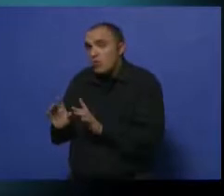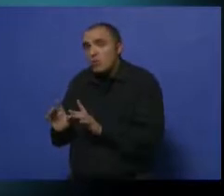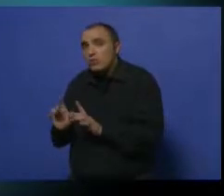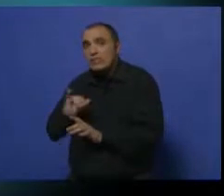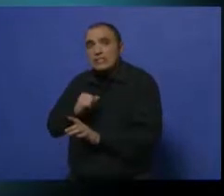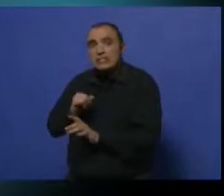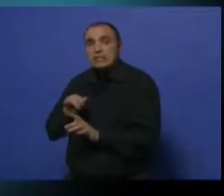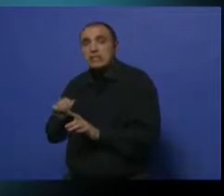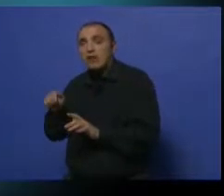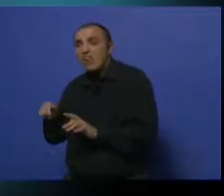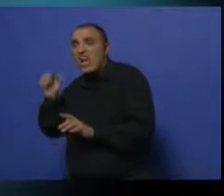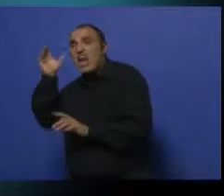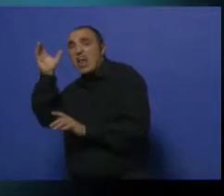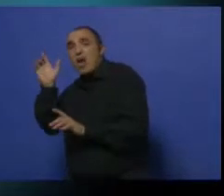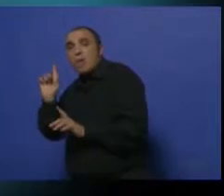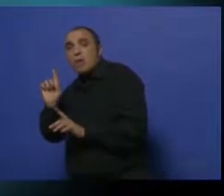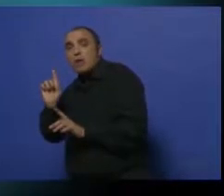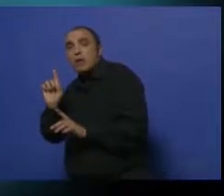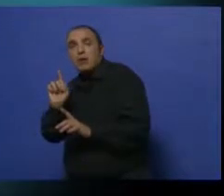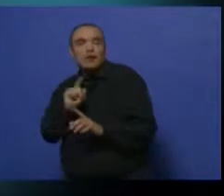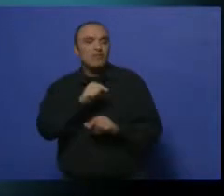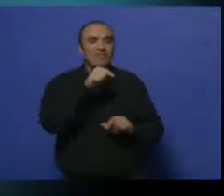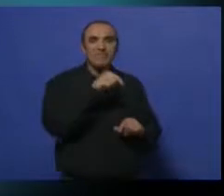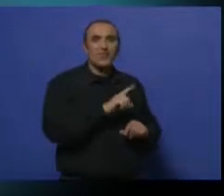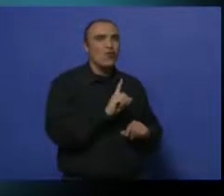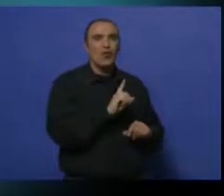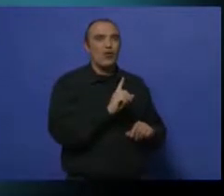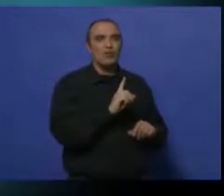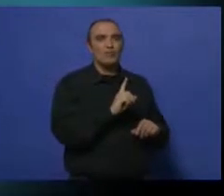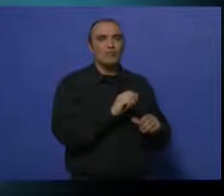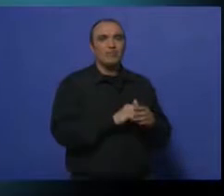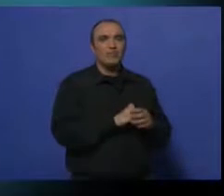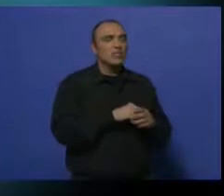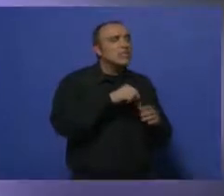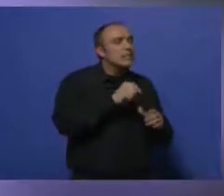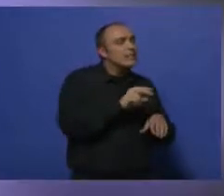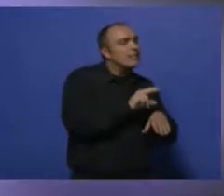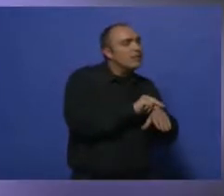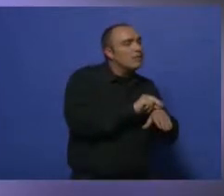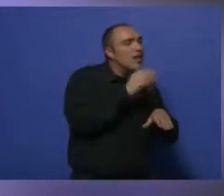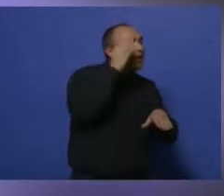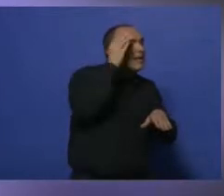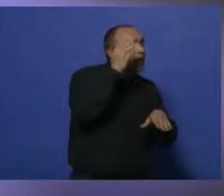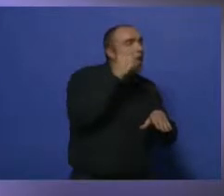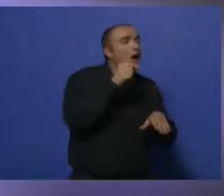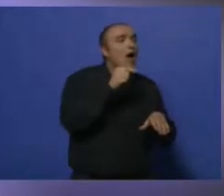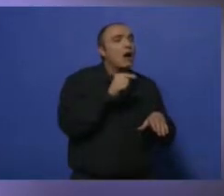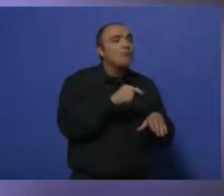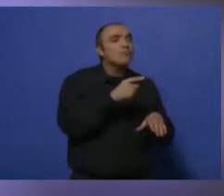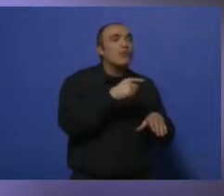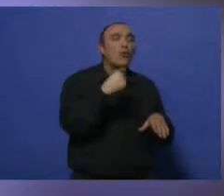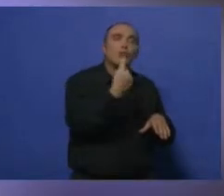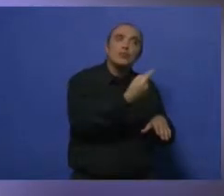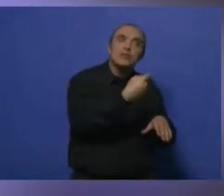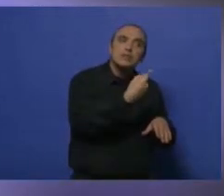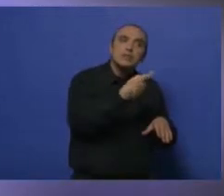sea grave hoy? No, no, no, no. Cuando hablamos de enfermedad grave, que ustedes seguramente ya han escuchado y han leído por todos